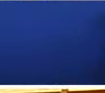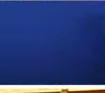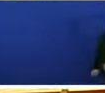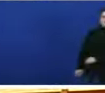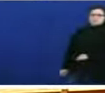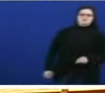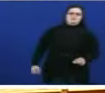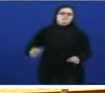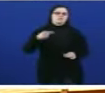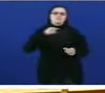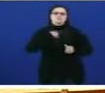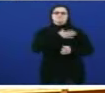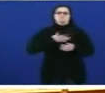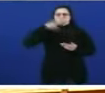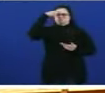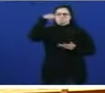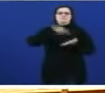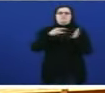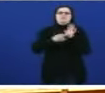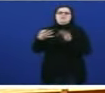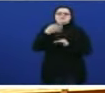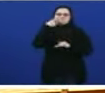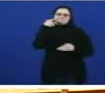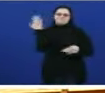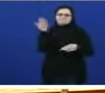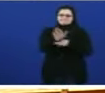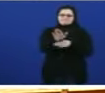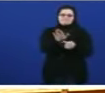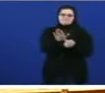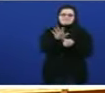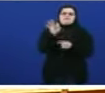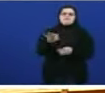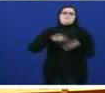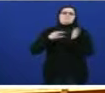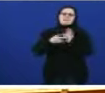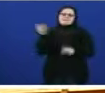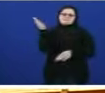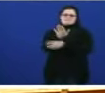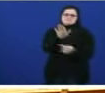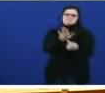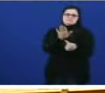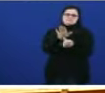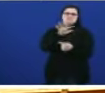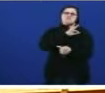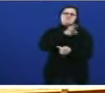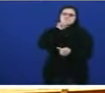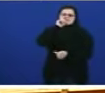Eu tiña curiosidade por saber que un plan é isto, señorías. Isto é un plan. Isto é un plan do señor Feijó.